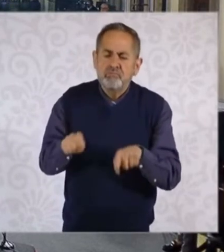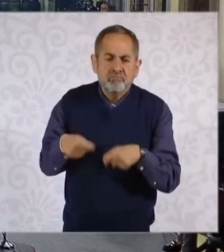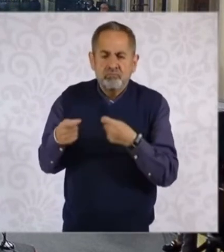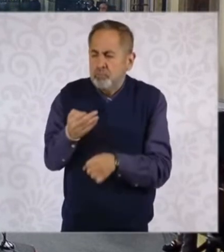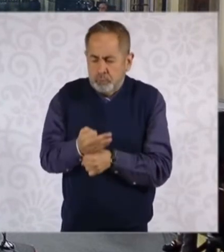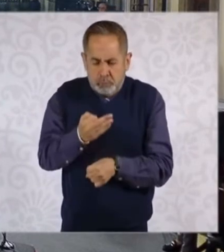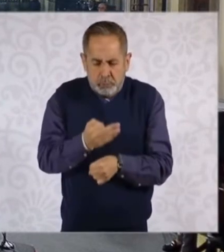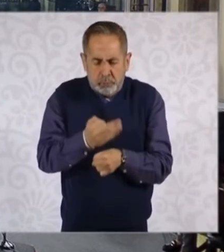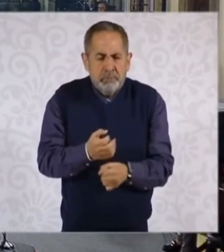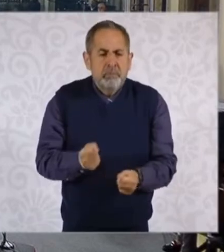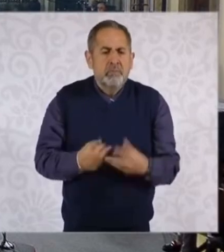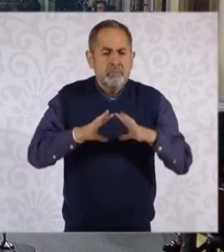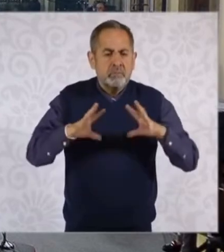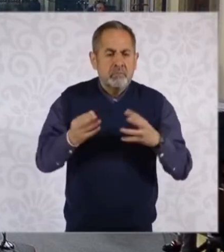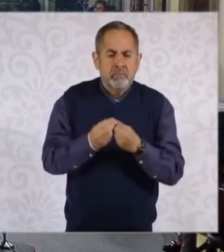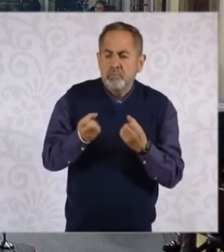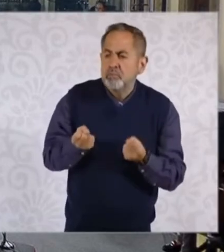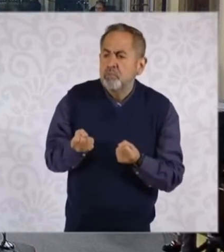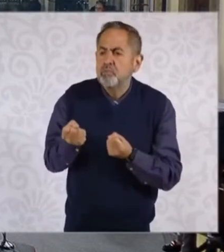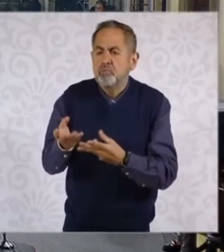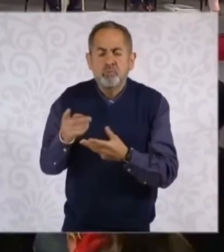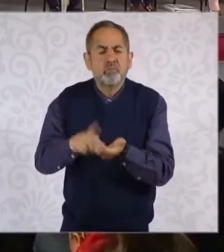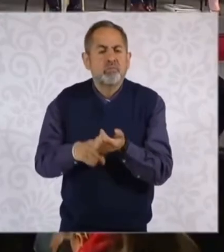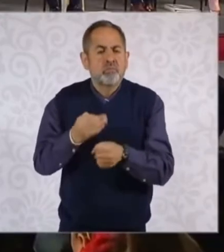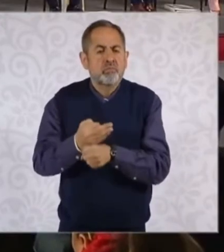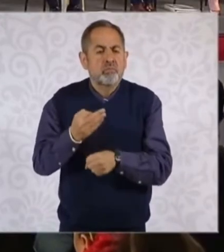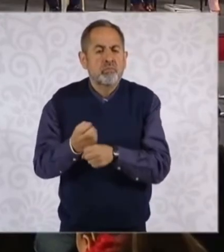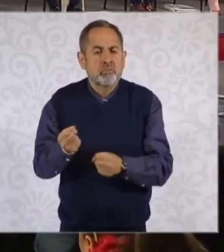¿en este momento cuántos estudiantes? No.